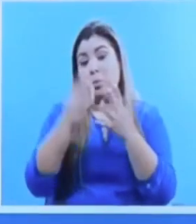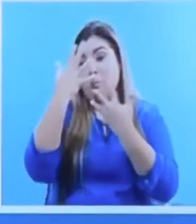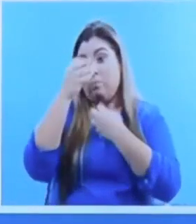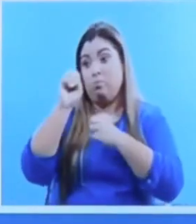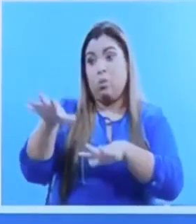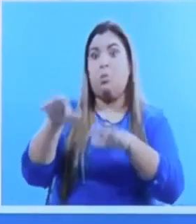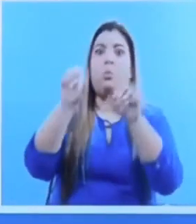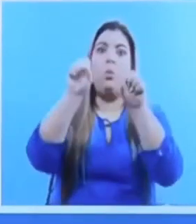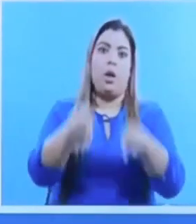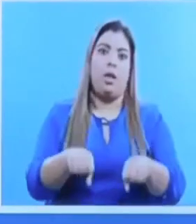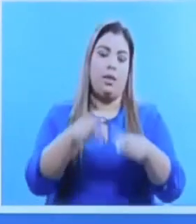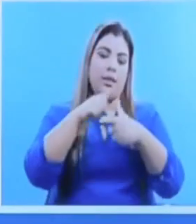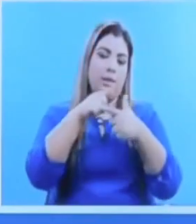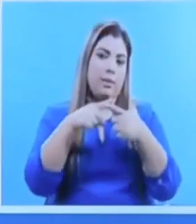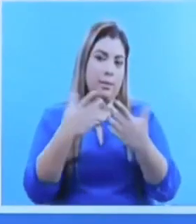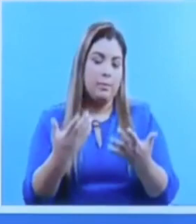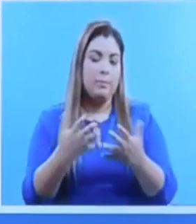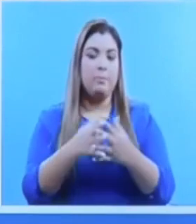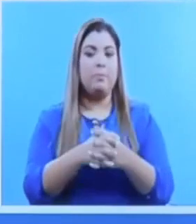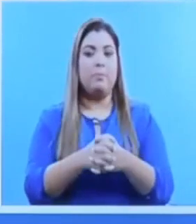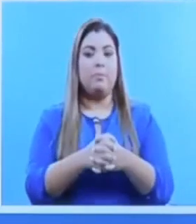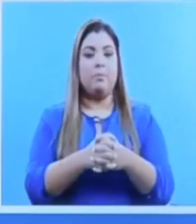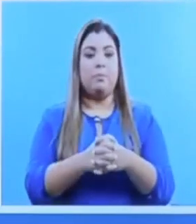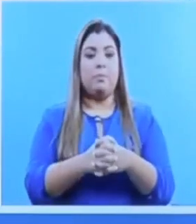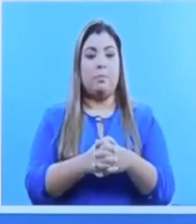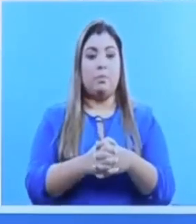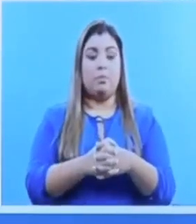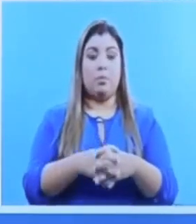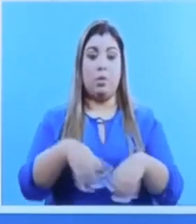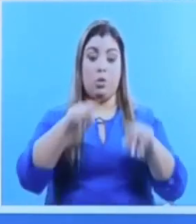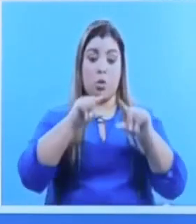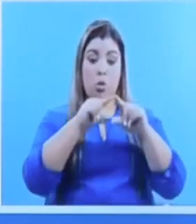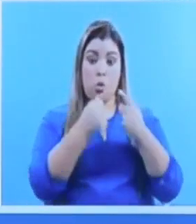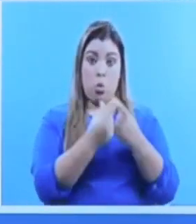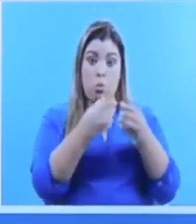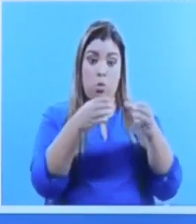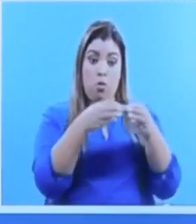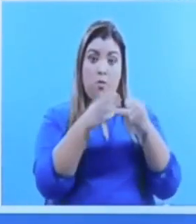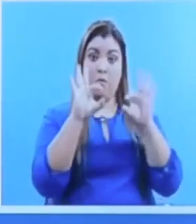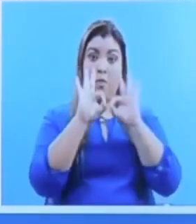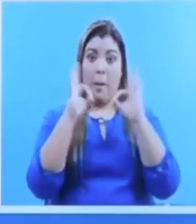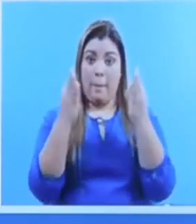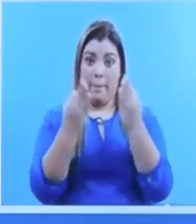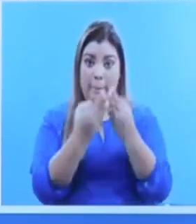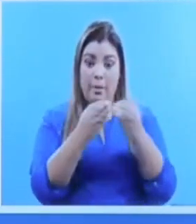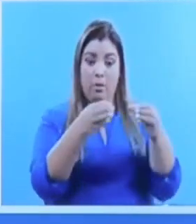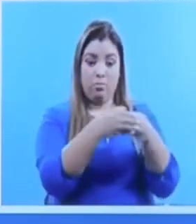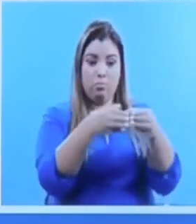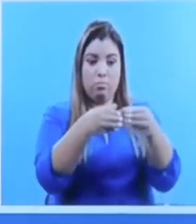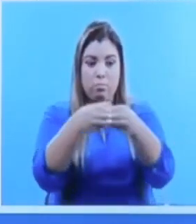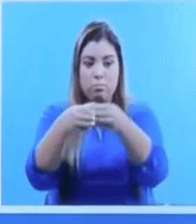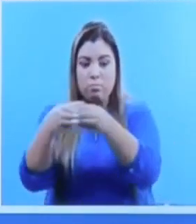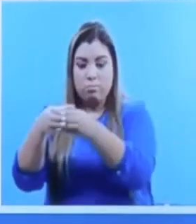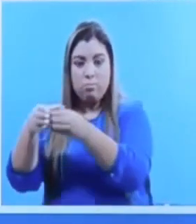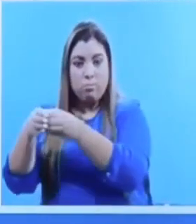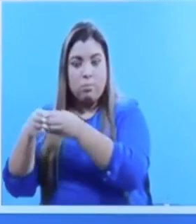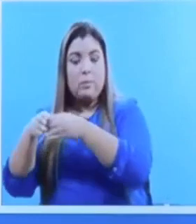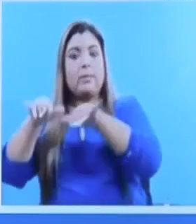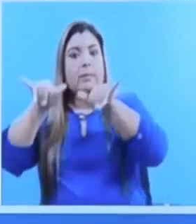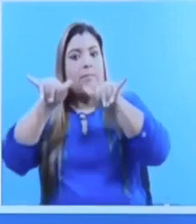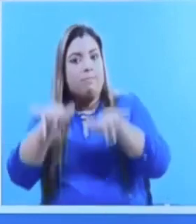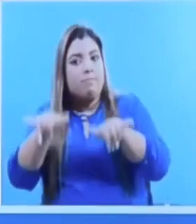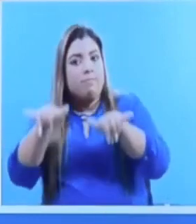La recomendación es que cada una de estas burbujas, es decir, cada grupo familiar o de convivientes, se